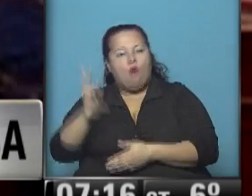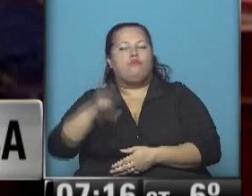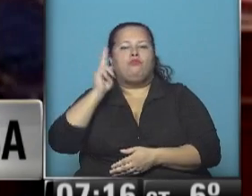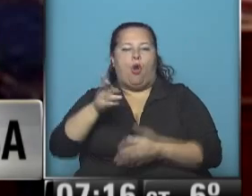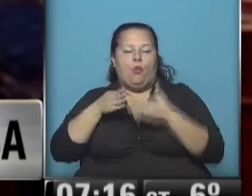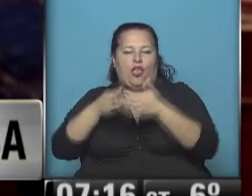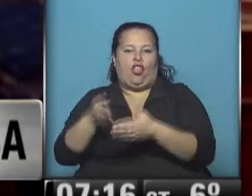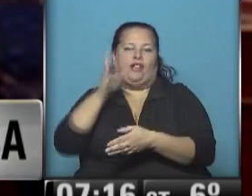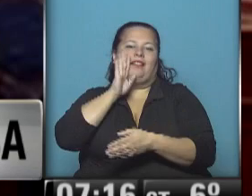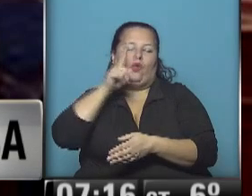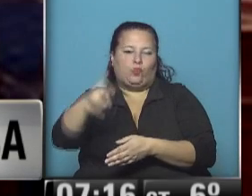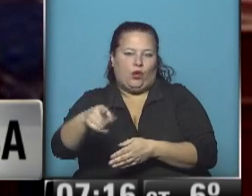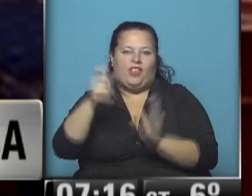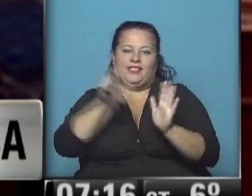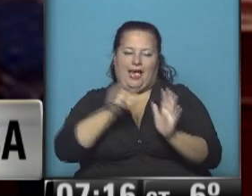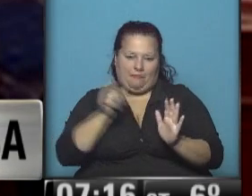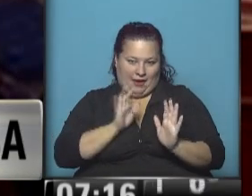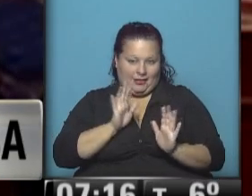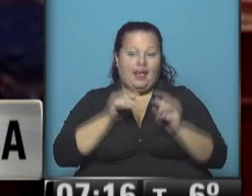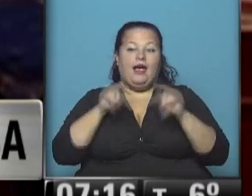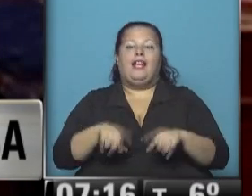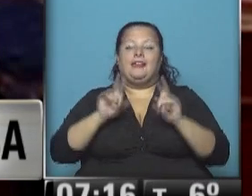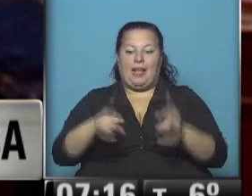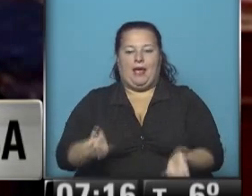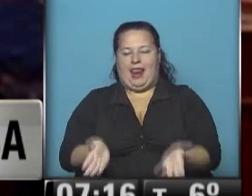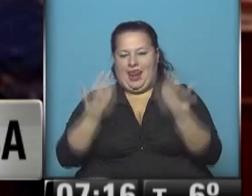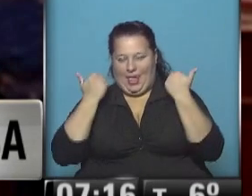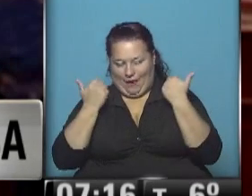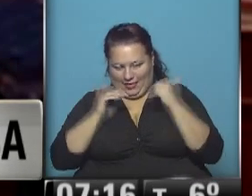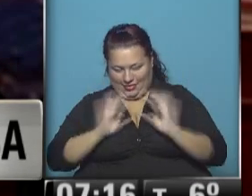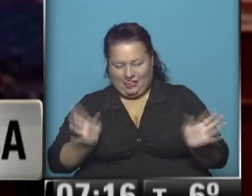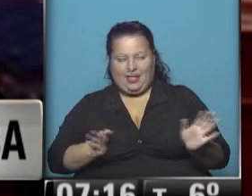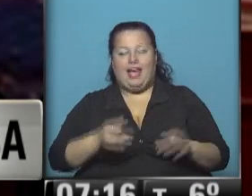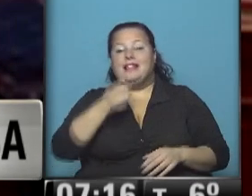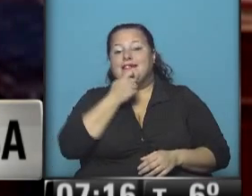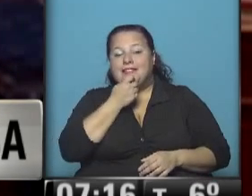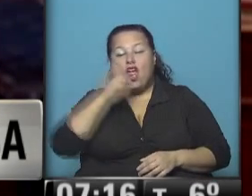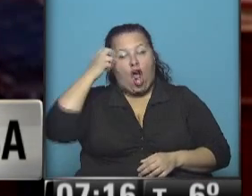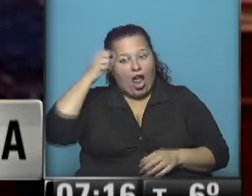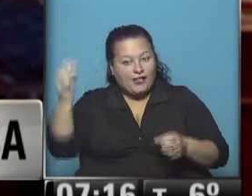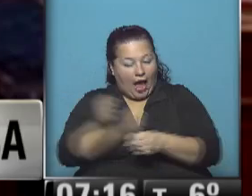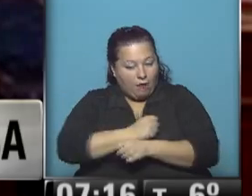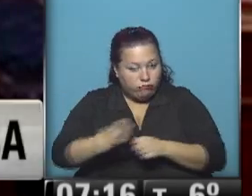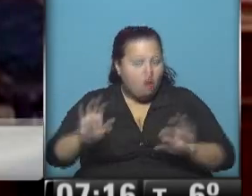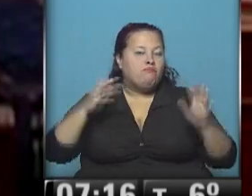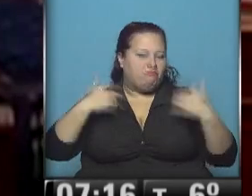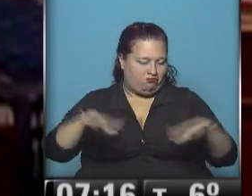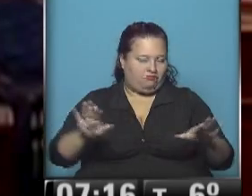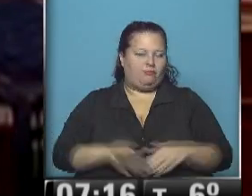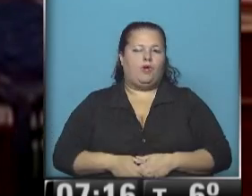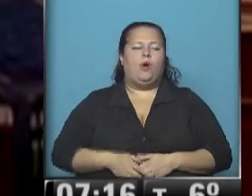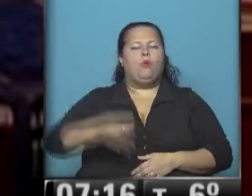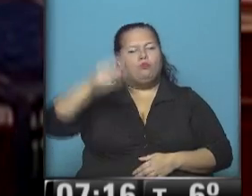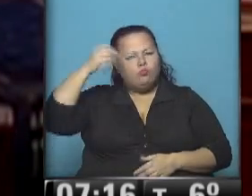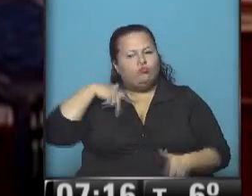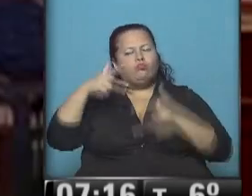acercarse a Estados Unidos durante seis meses. Esto también quedaría levantado si es que el Congreso finalmente lo aprueba. ¿Cuántas veces